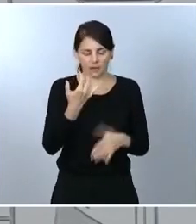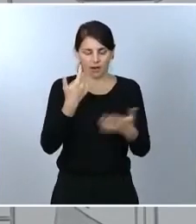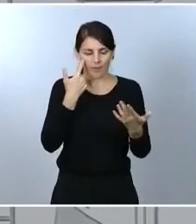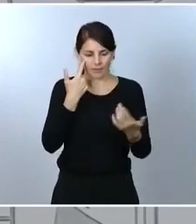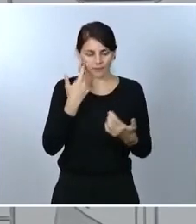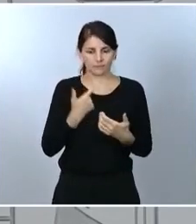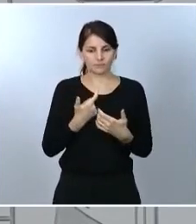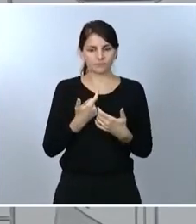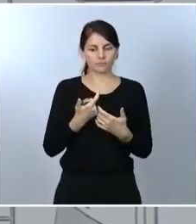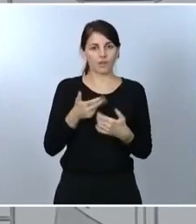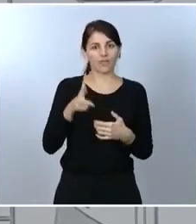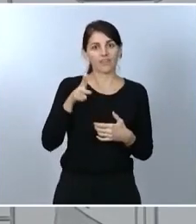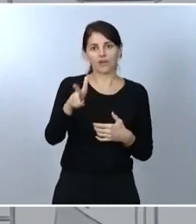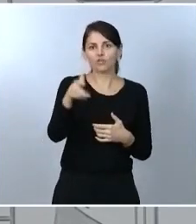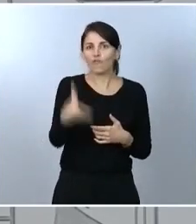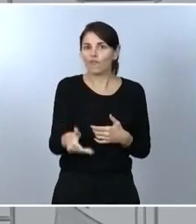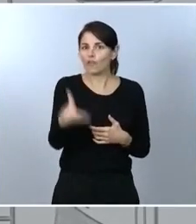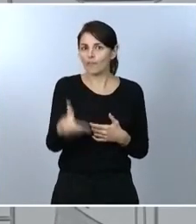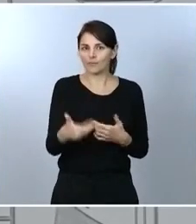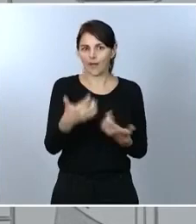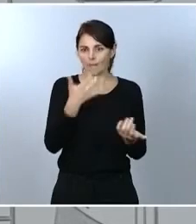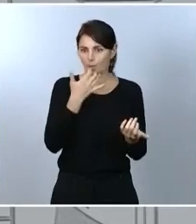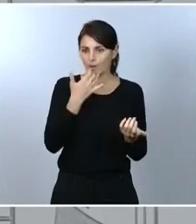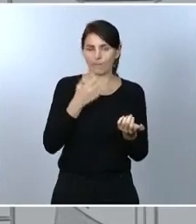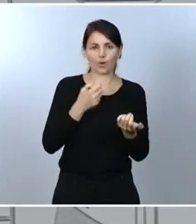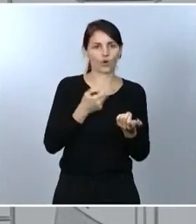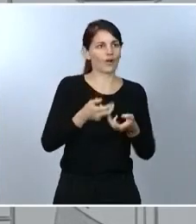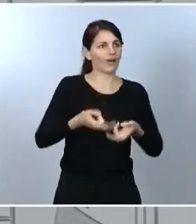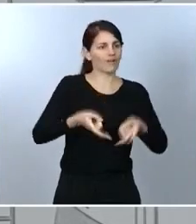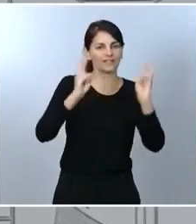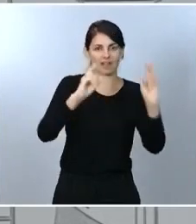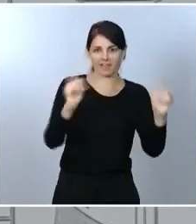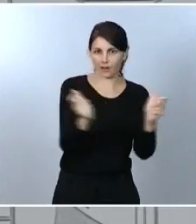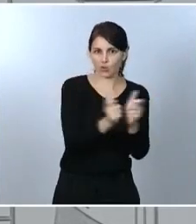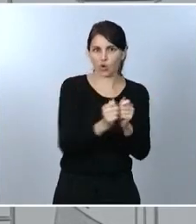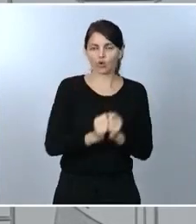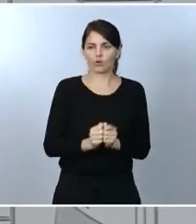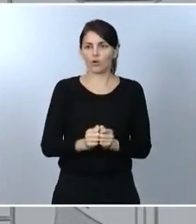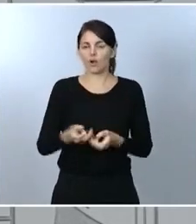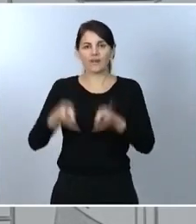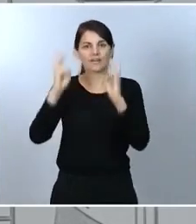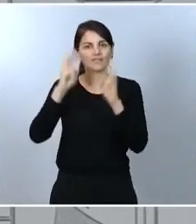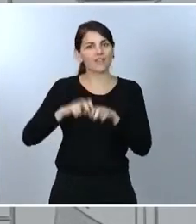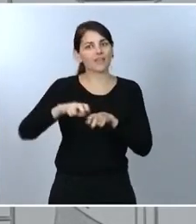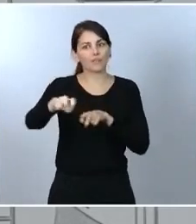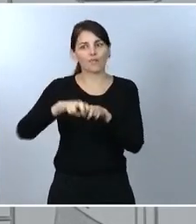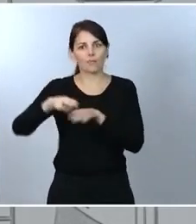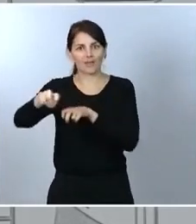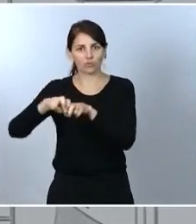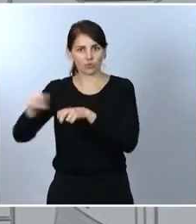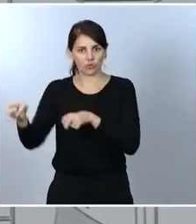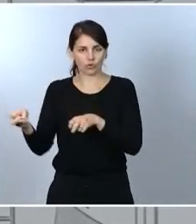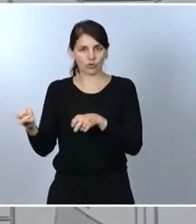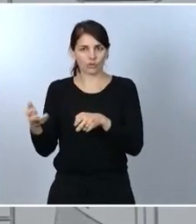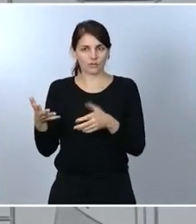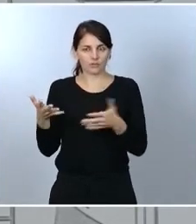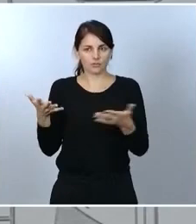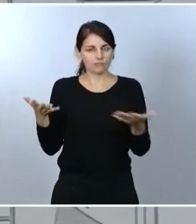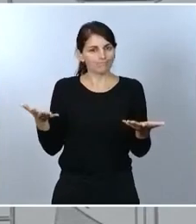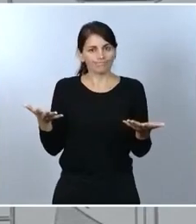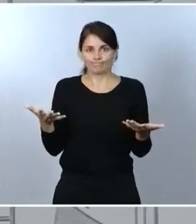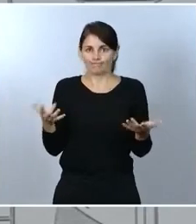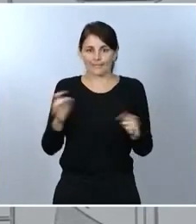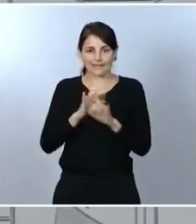es, por ejemplo, el derecho a la libertad de reunión, a la libertad de movimiento, lo que tenemos que hacer es utilizar un instrumento con todas las garantías